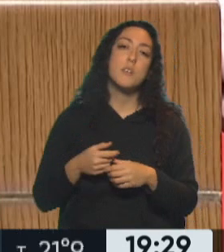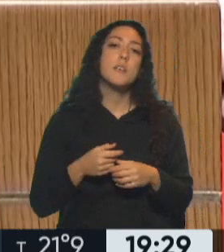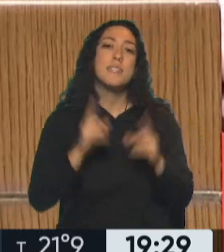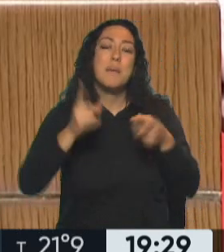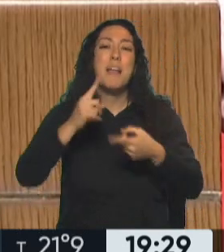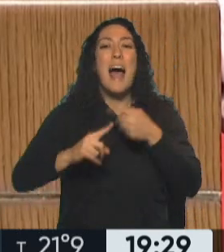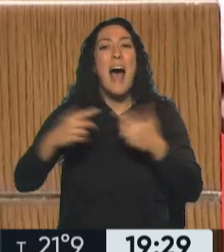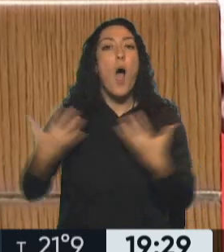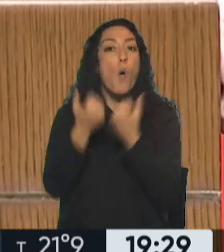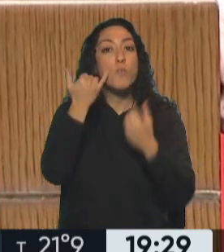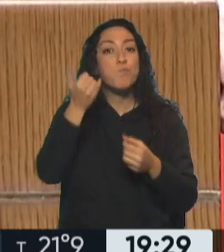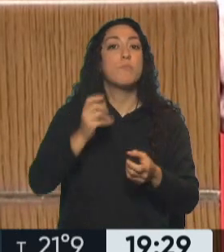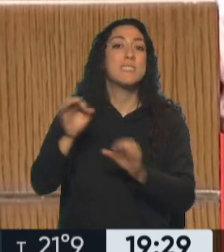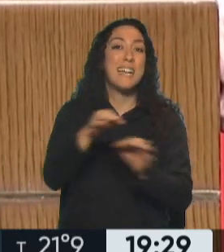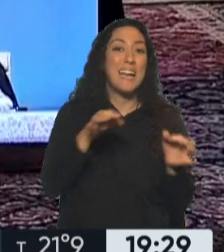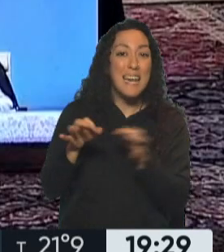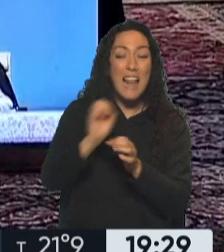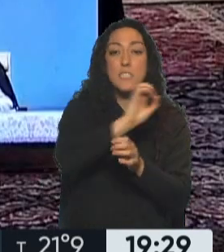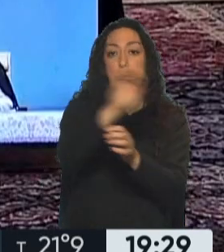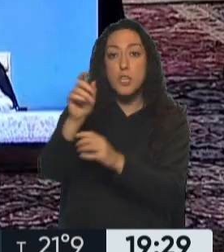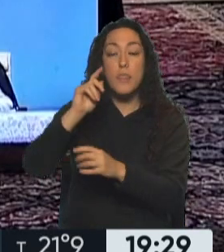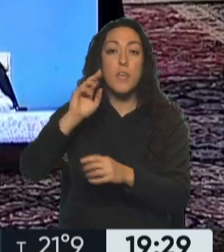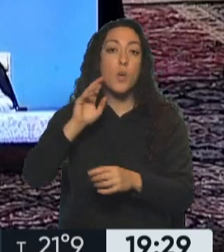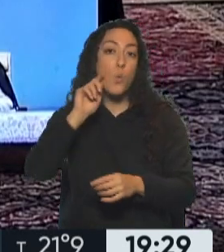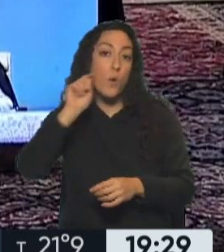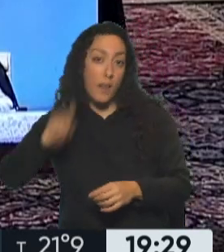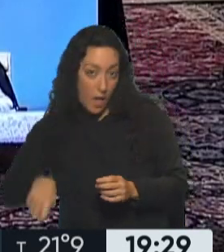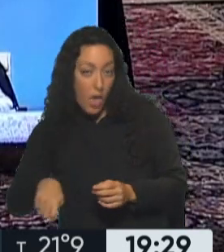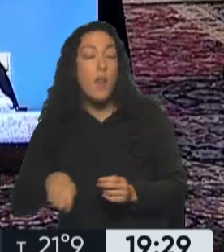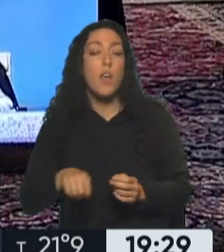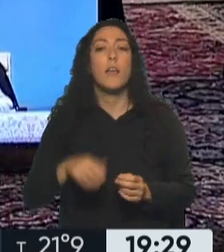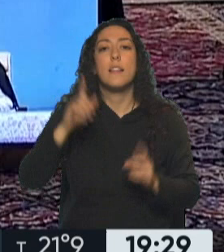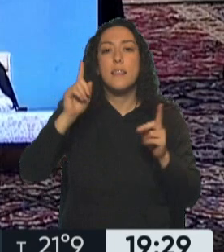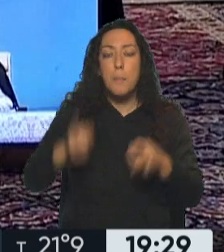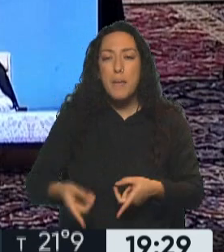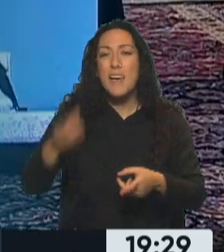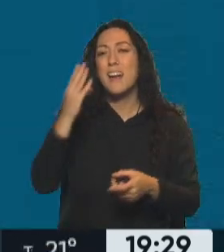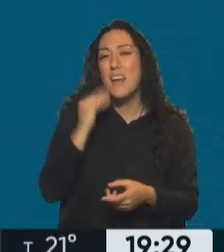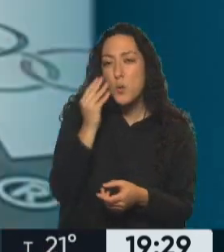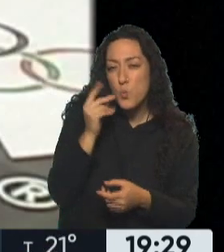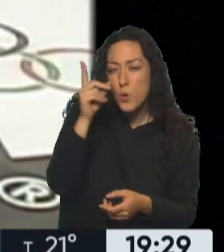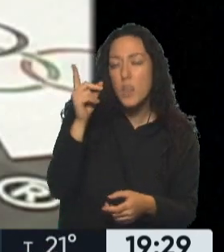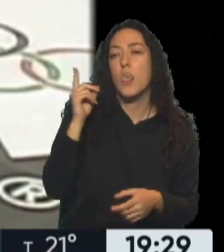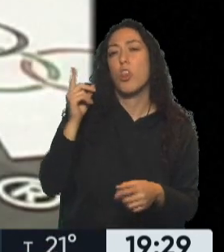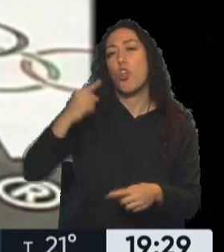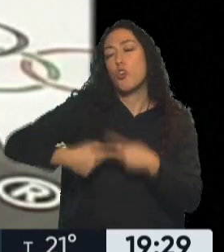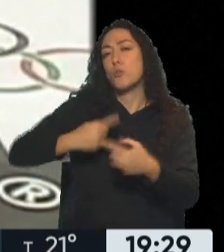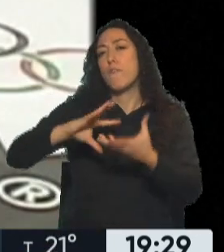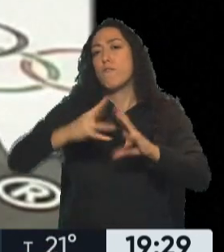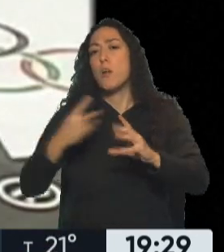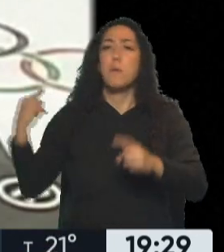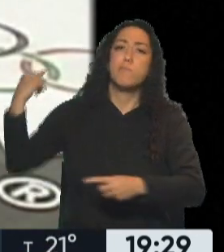cual se van a exportar los cereales ucranianos. Y también vamos a estar hablando del Reino Unido y cómo continúa la